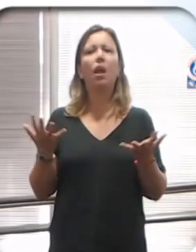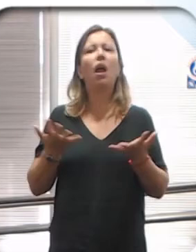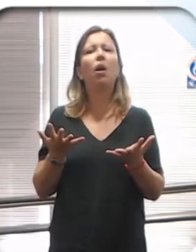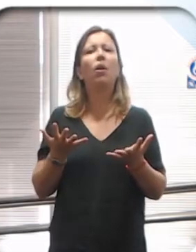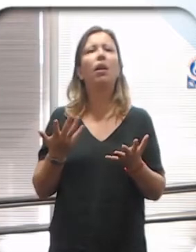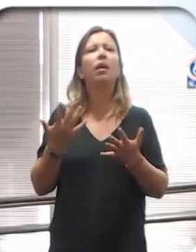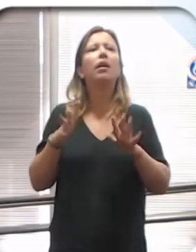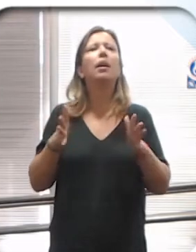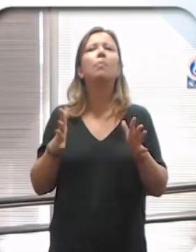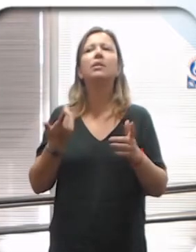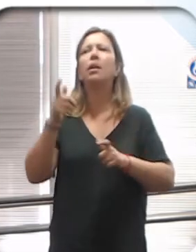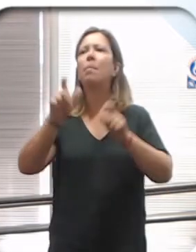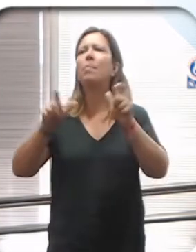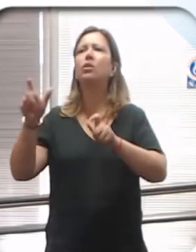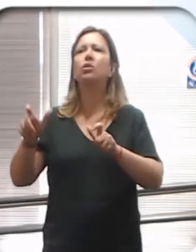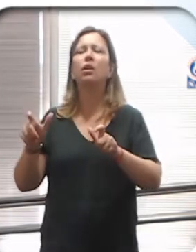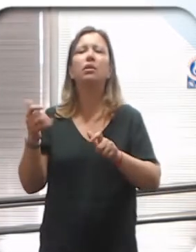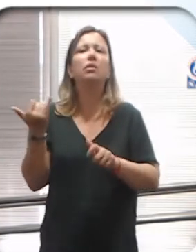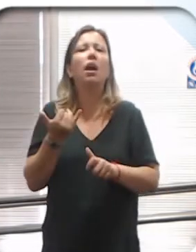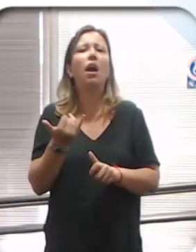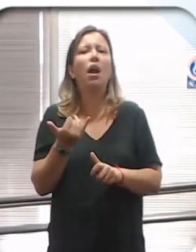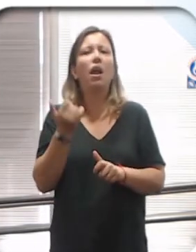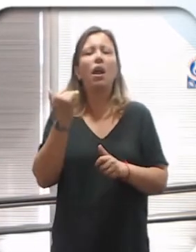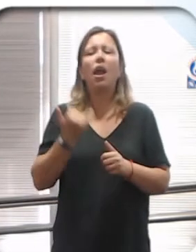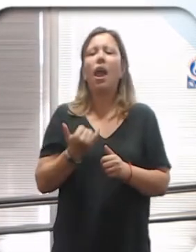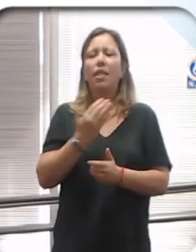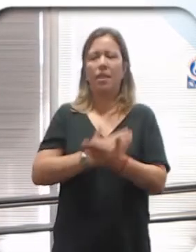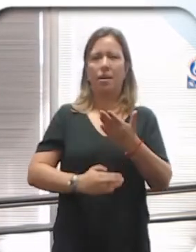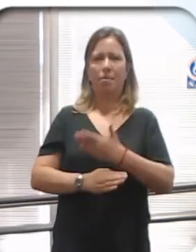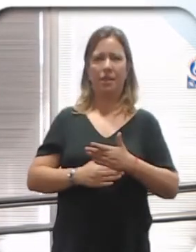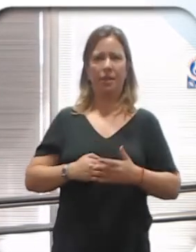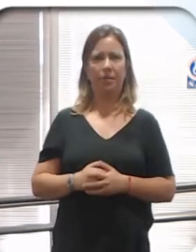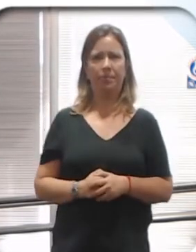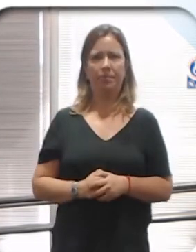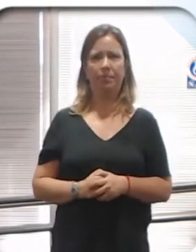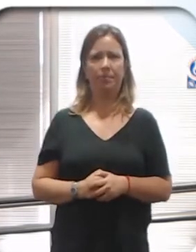ahora, ¿qué pasa a las personas que tienen ciertas discapacidades?